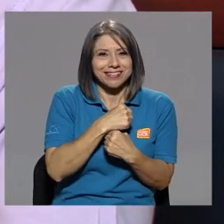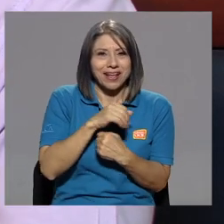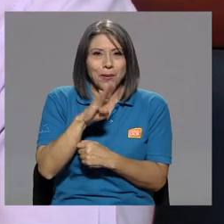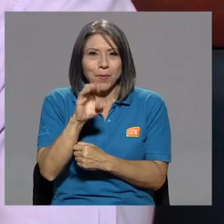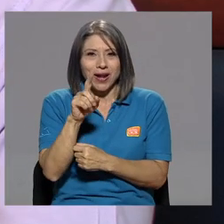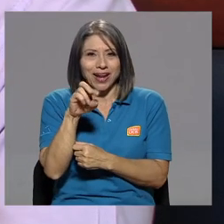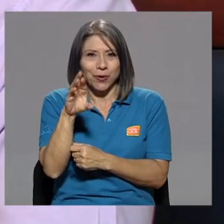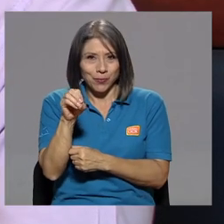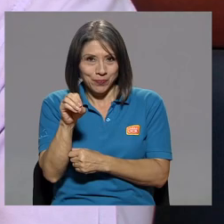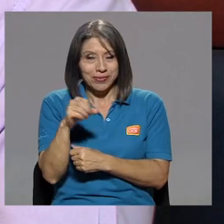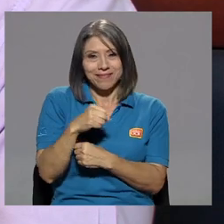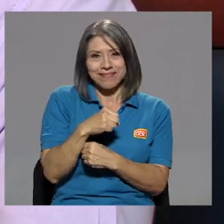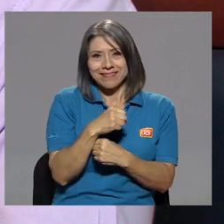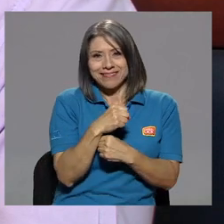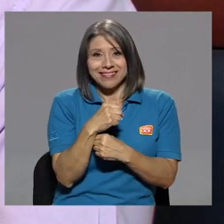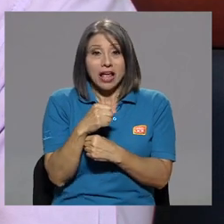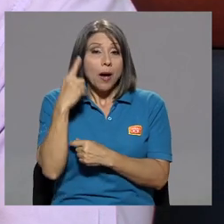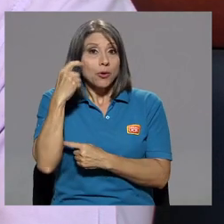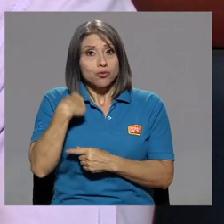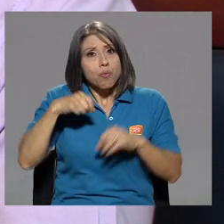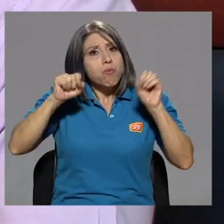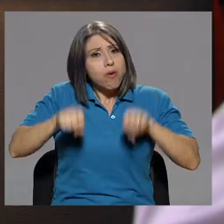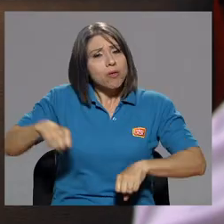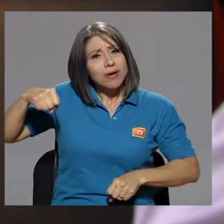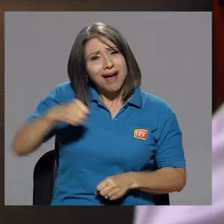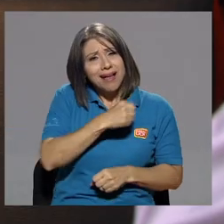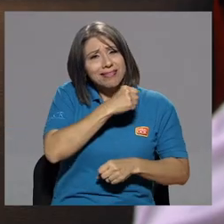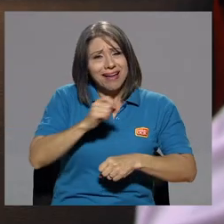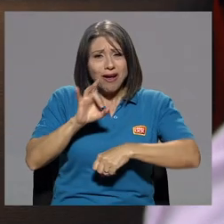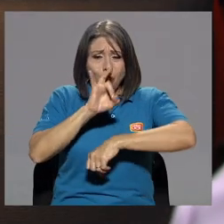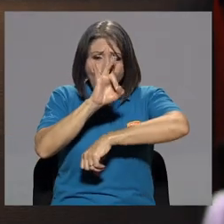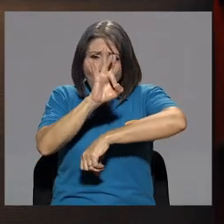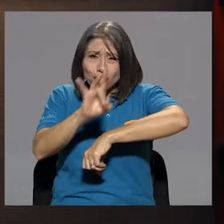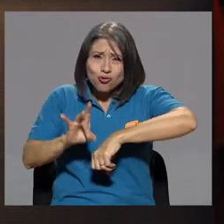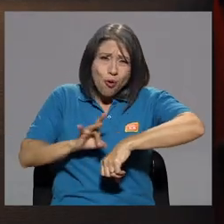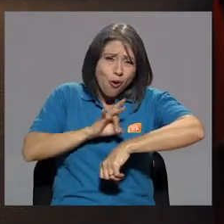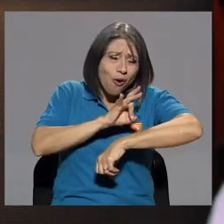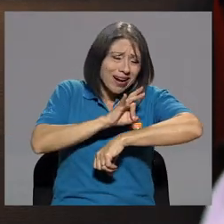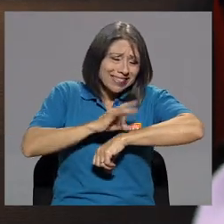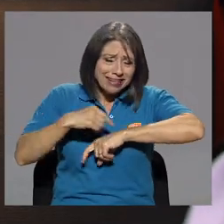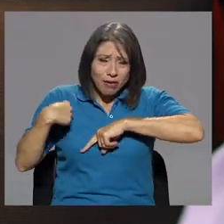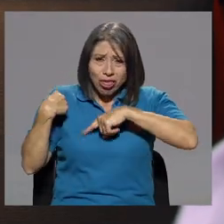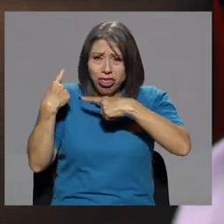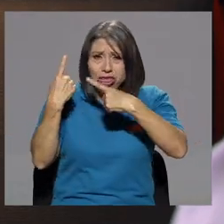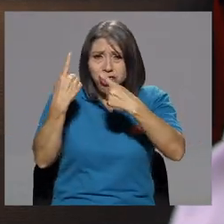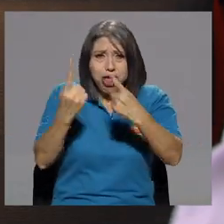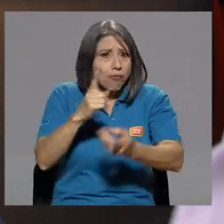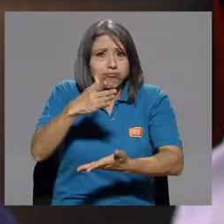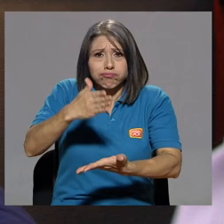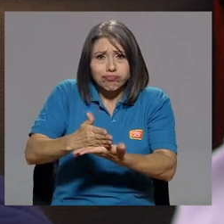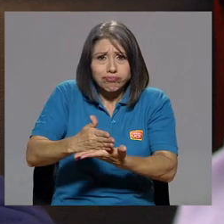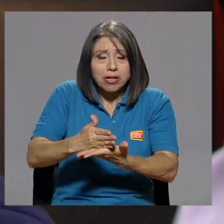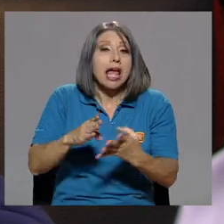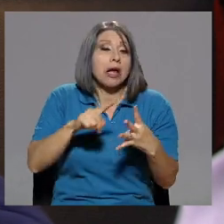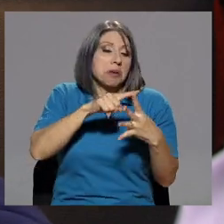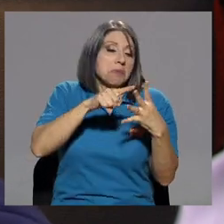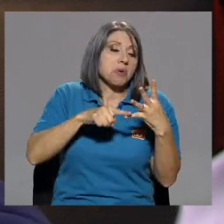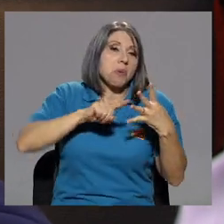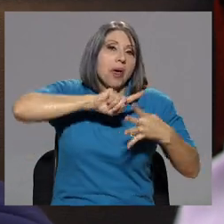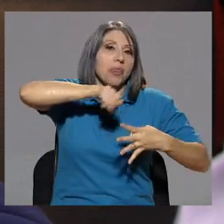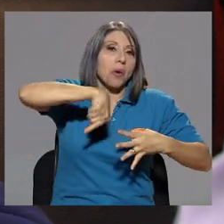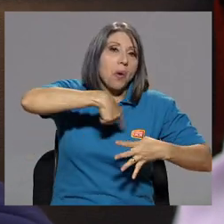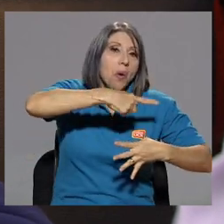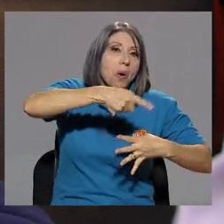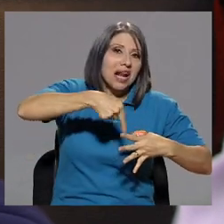yo puedo cantar 8 horas seguidas sin parar. Digamos, por ejemplo, puedo cantar 4 horas